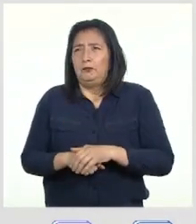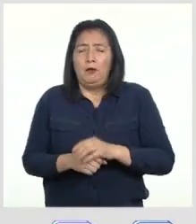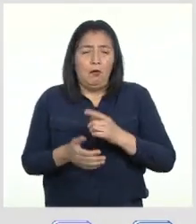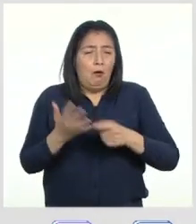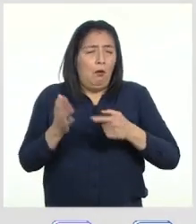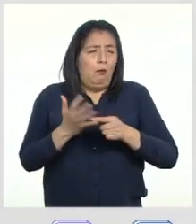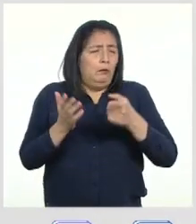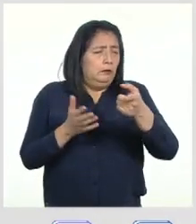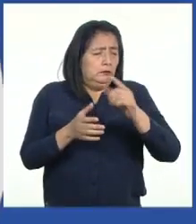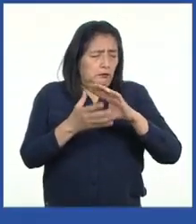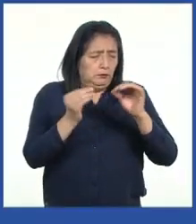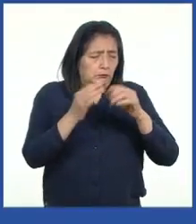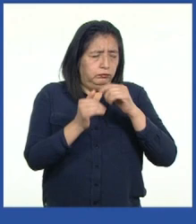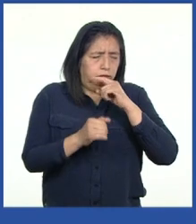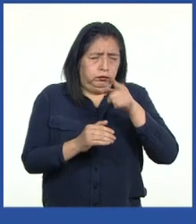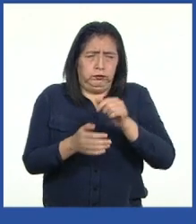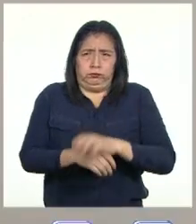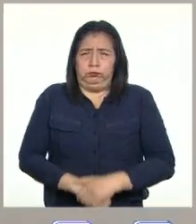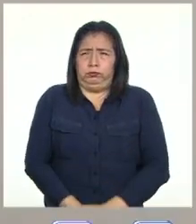Descubramos sus historias